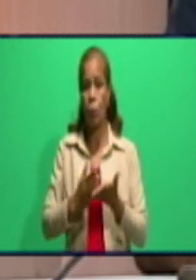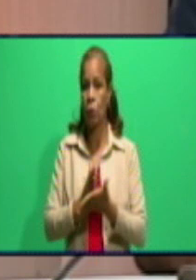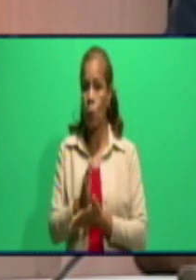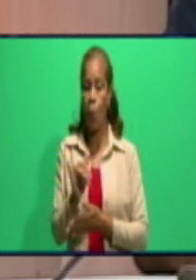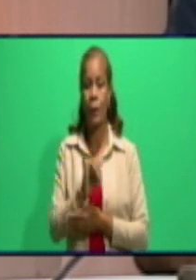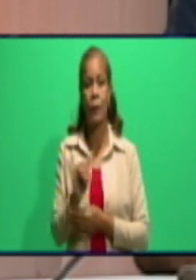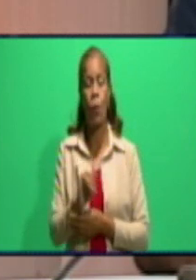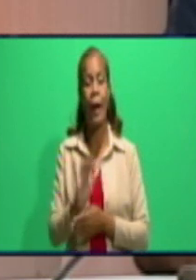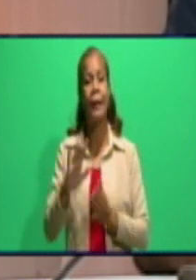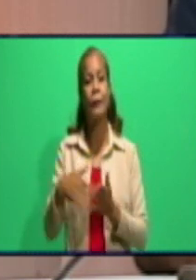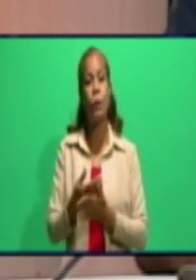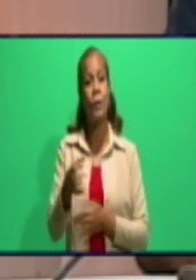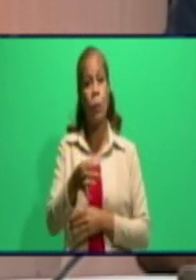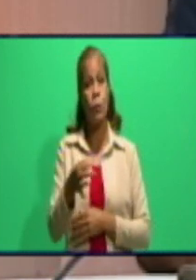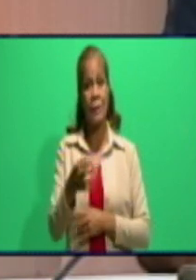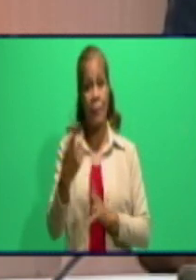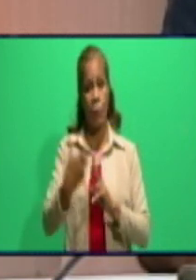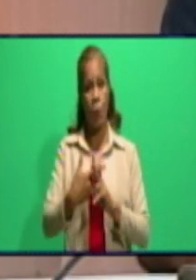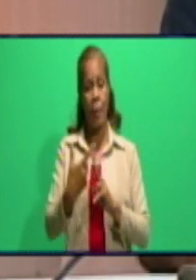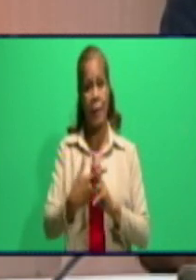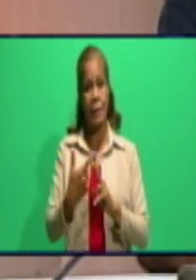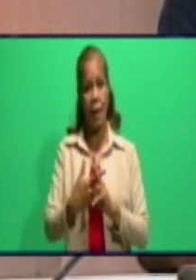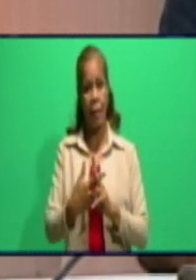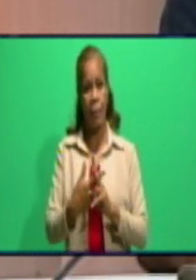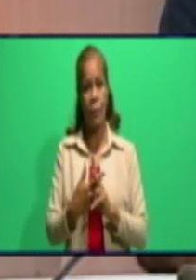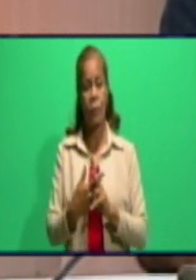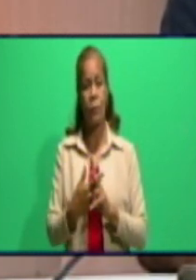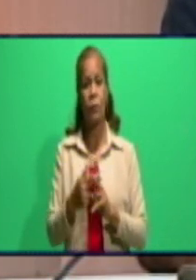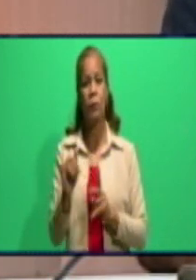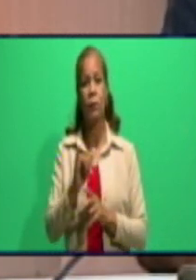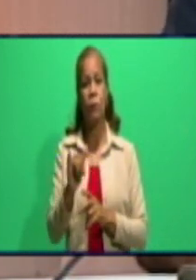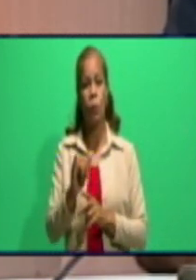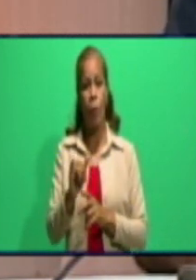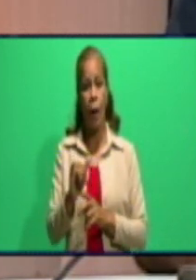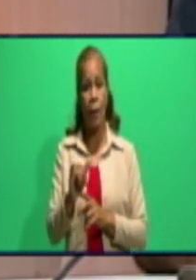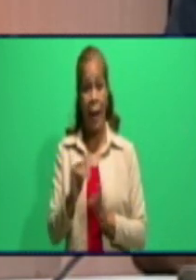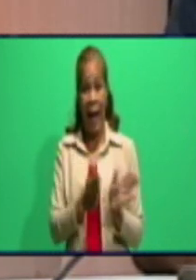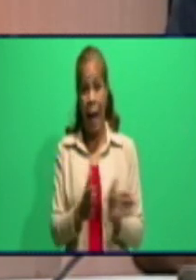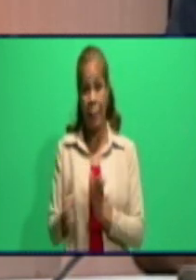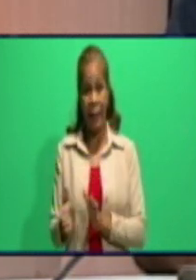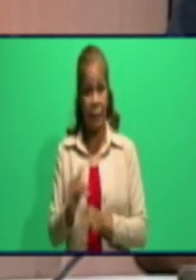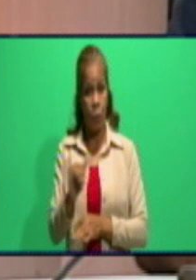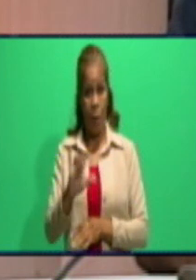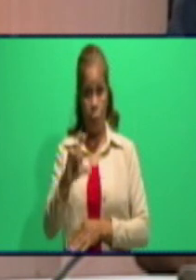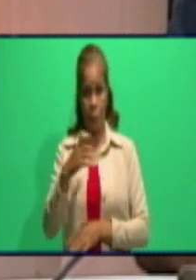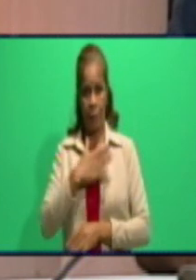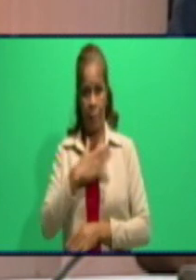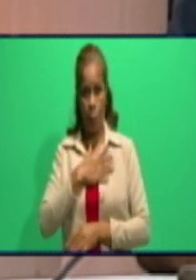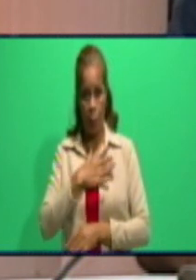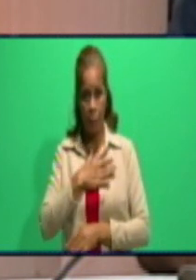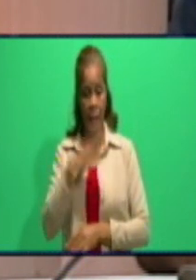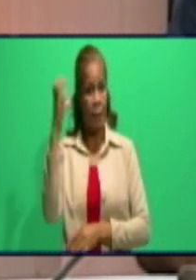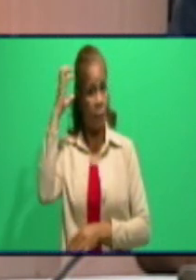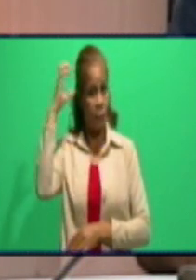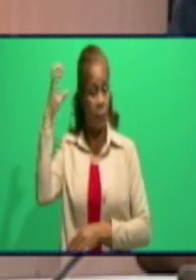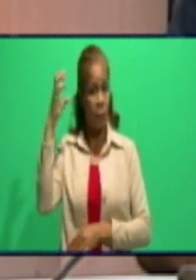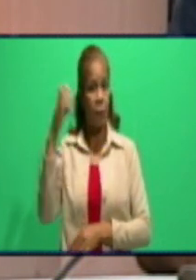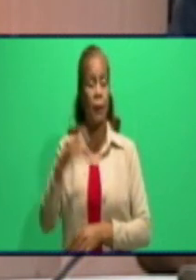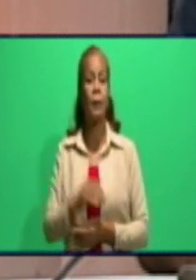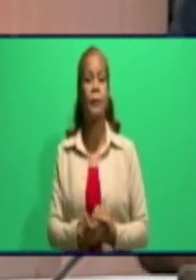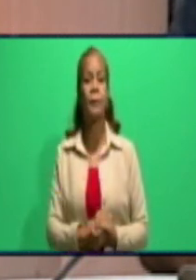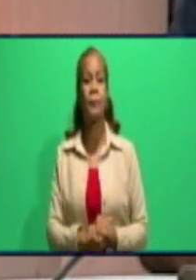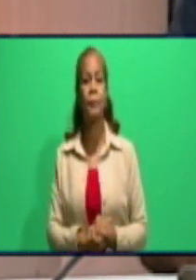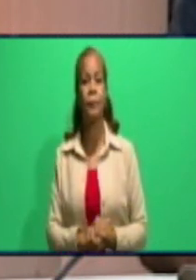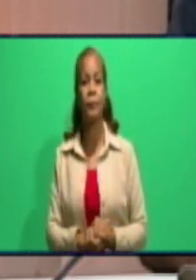En el caso de Bayamo, tenemos que, además de las estatales, yo quiero recalcar un tema que nos llamó poderosamente la